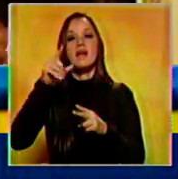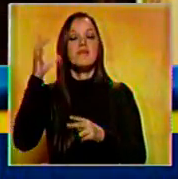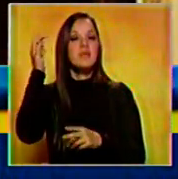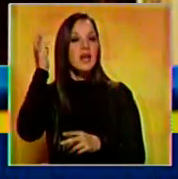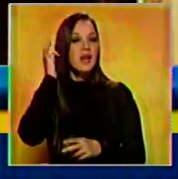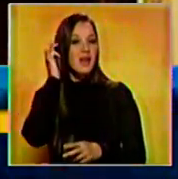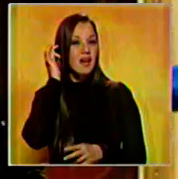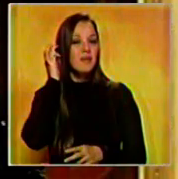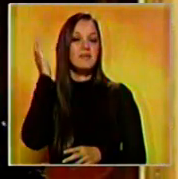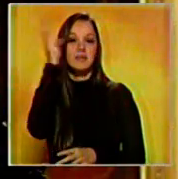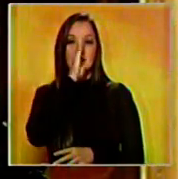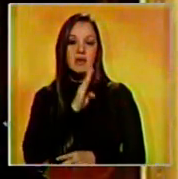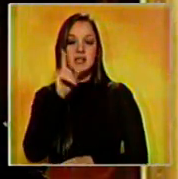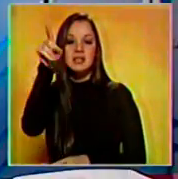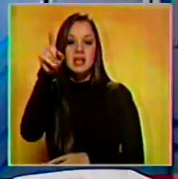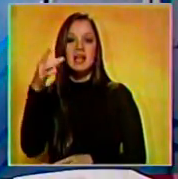Obama esta semana en Panamá.